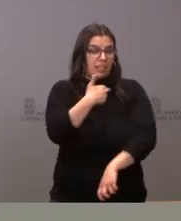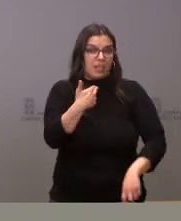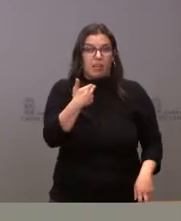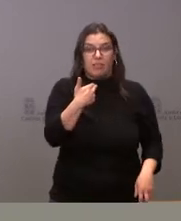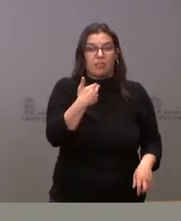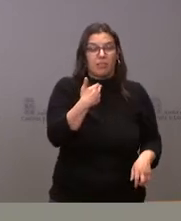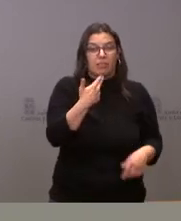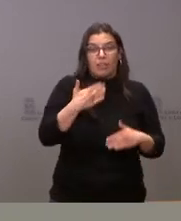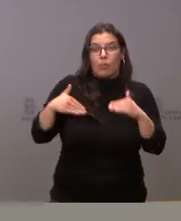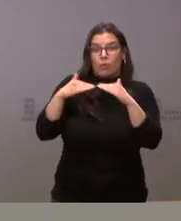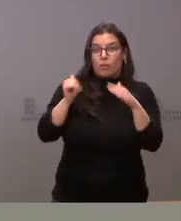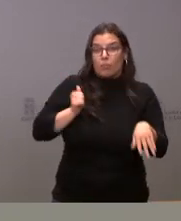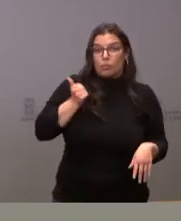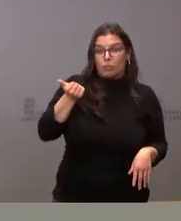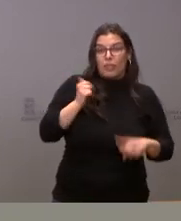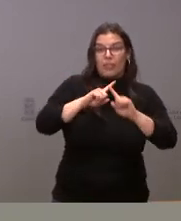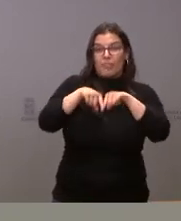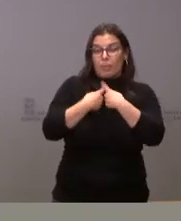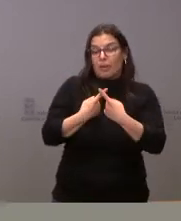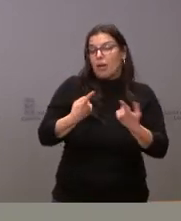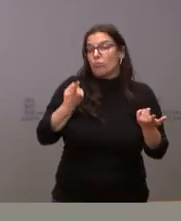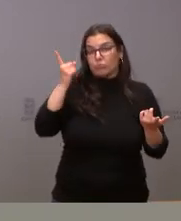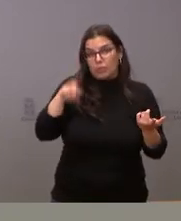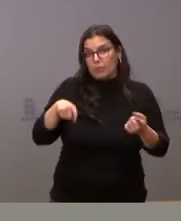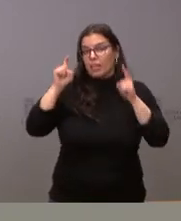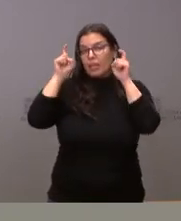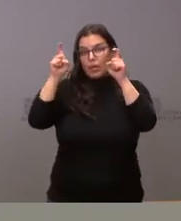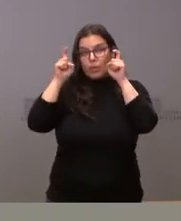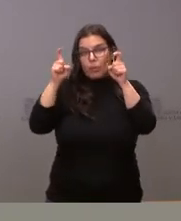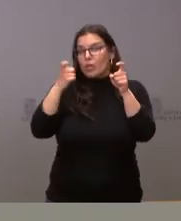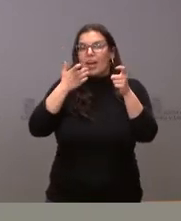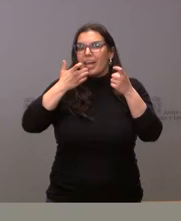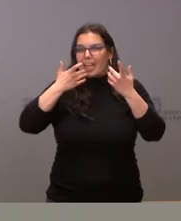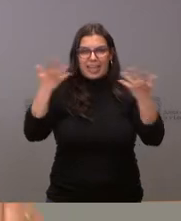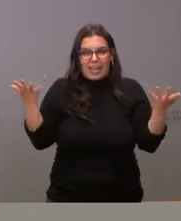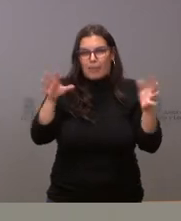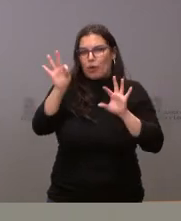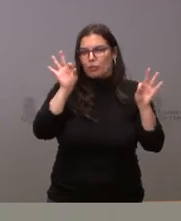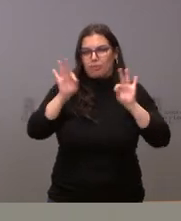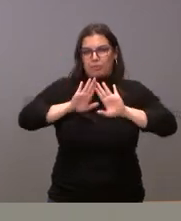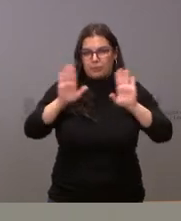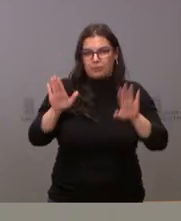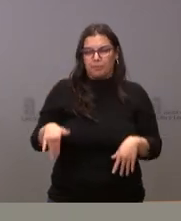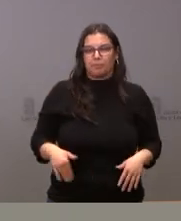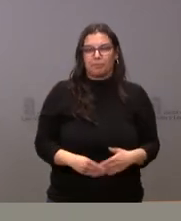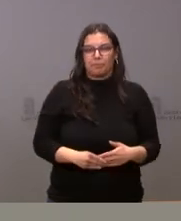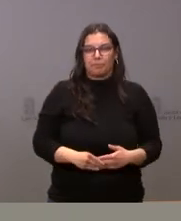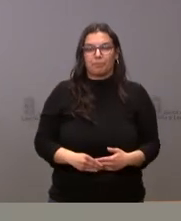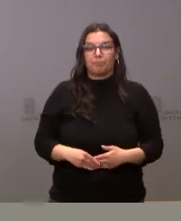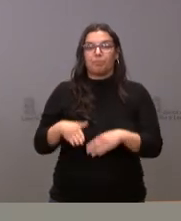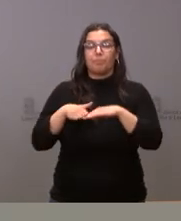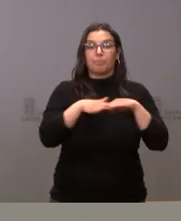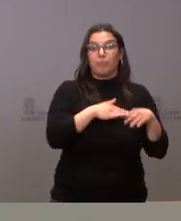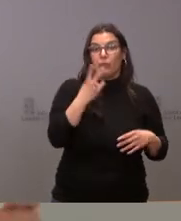de igualdad de oportunidades y familia o de educación, por poner tan solo unos ejemplos. Dos cuestiones